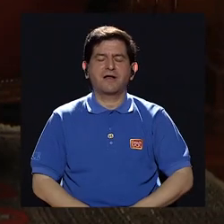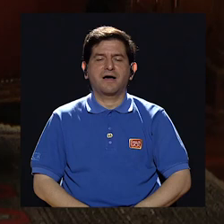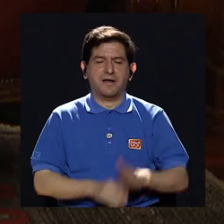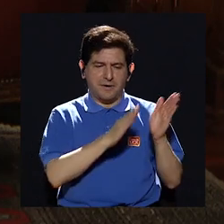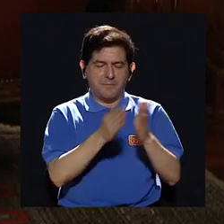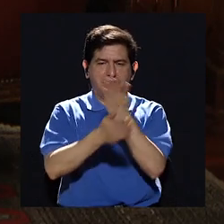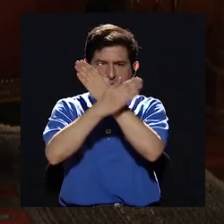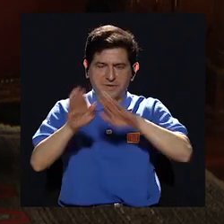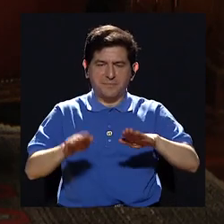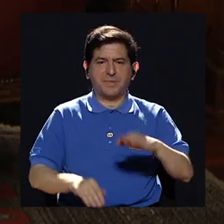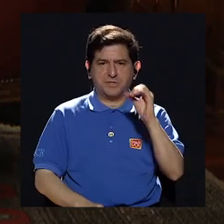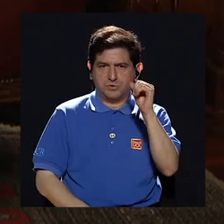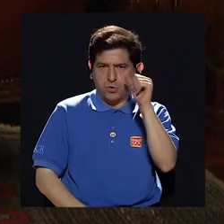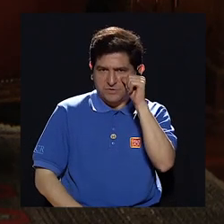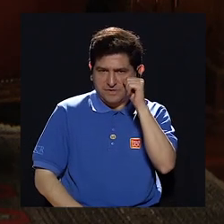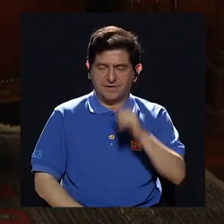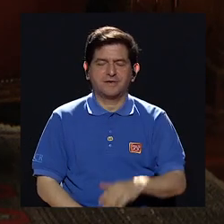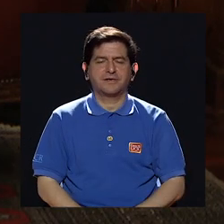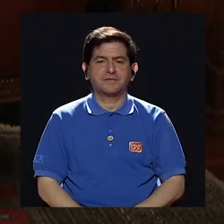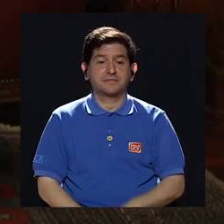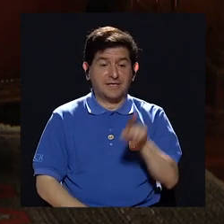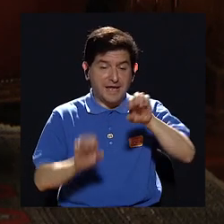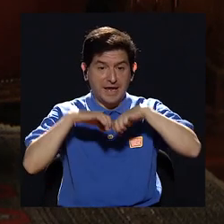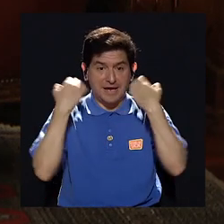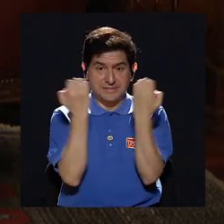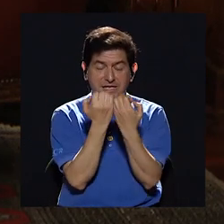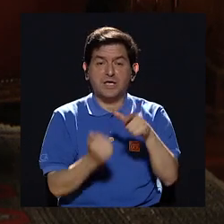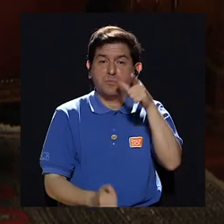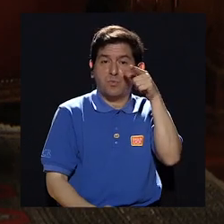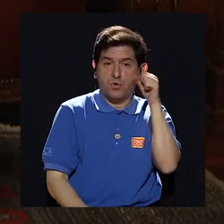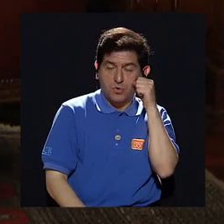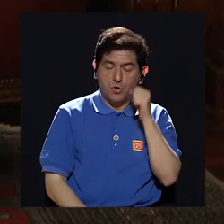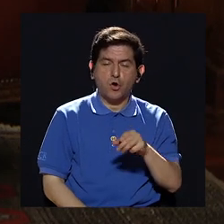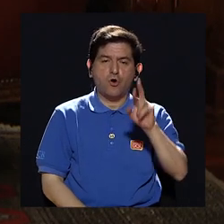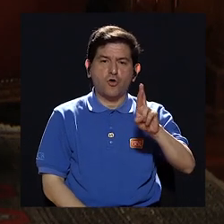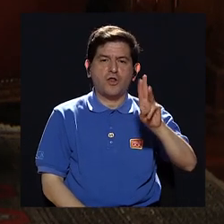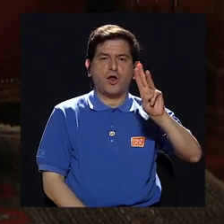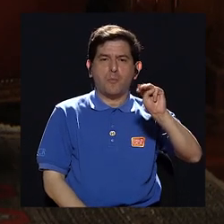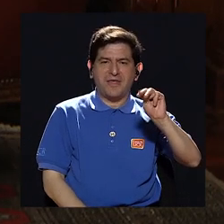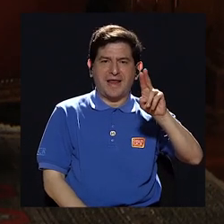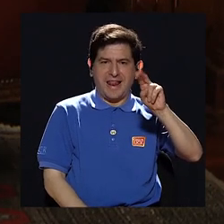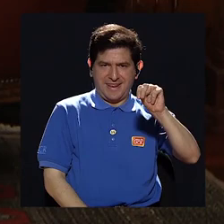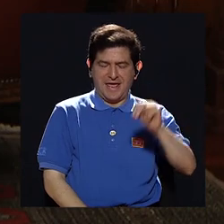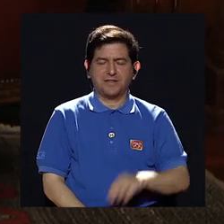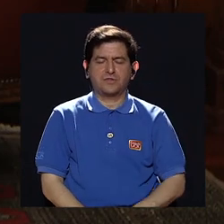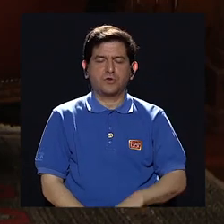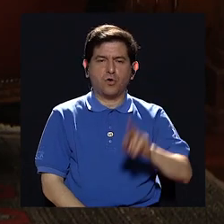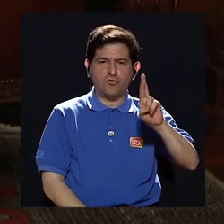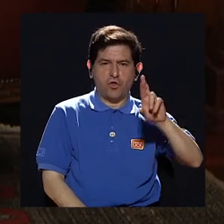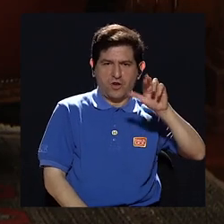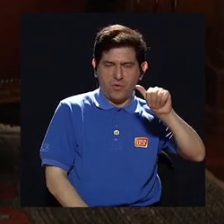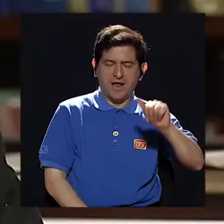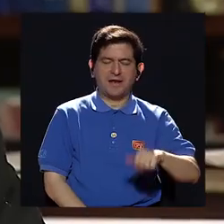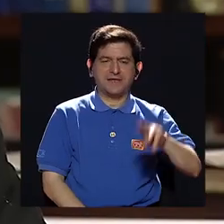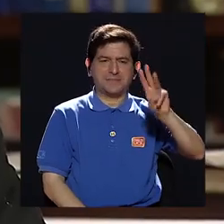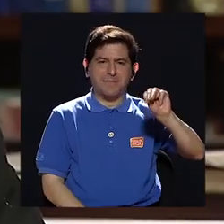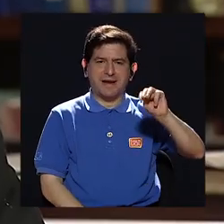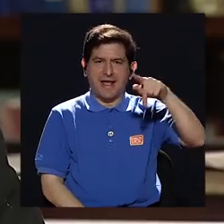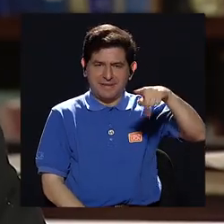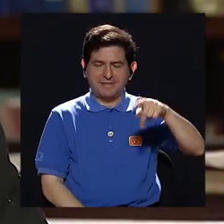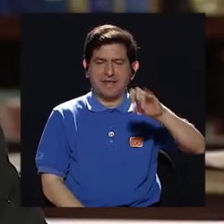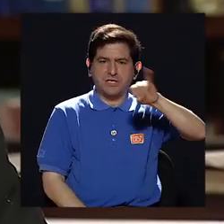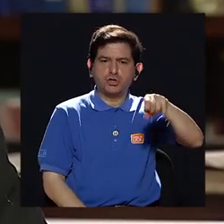Don Oscar parte de ese equipo que usted ha destacado se encuentran Don Luis Guillermo Solís Don Rodrigo Madrigal Nieto Don Rodrigo Arias Doña Margarita Penón